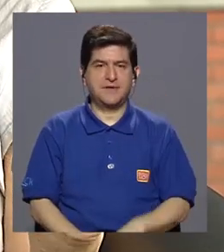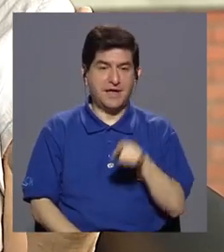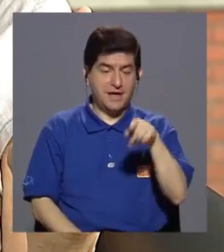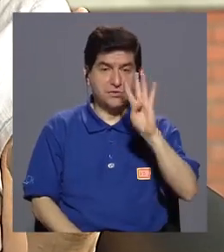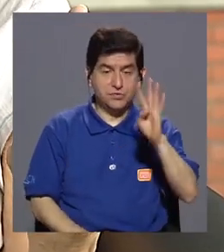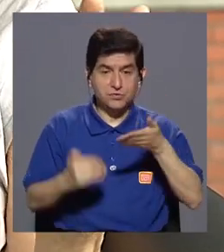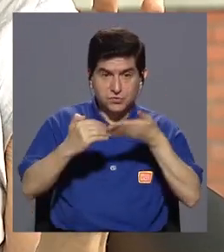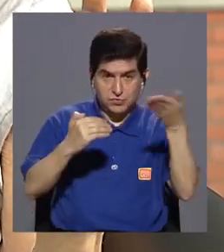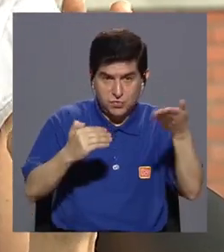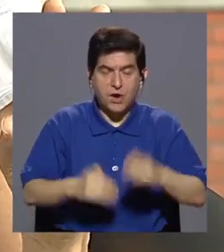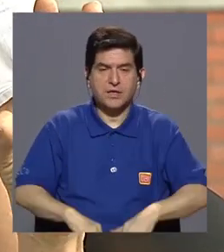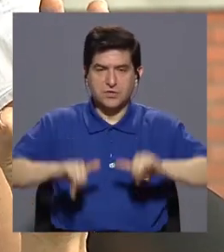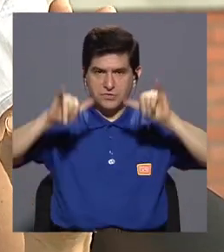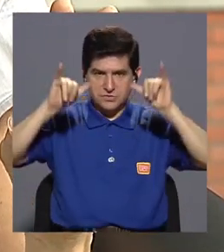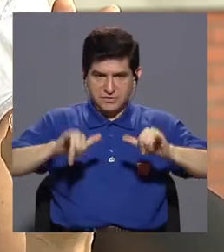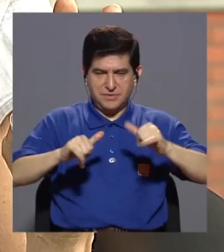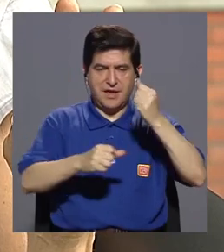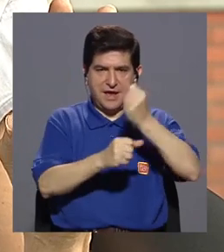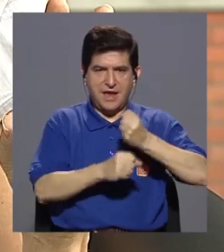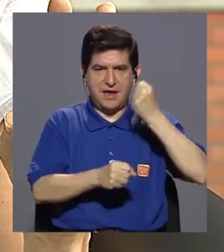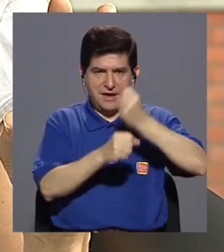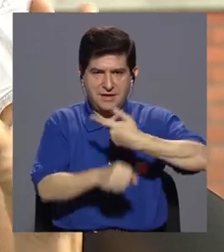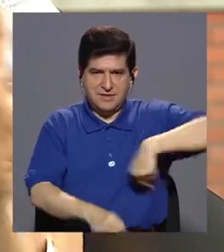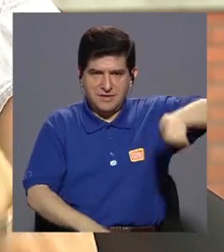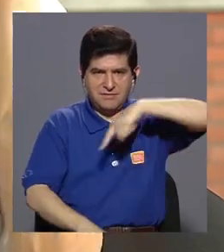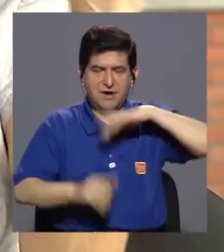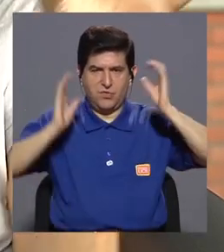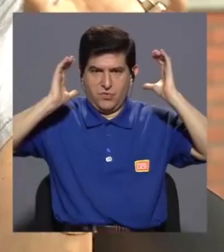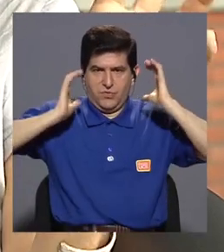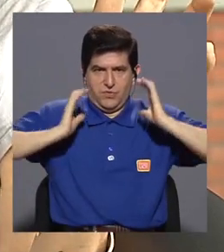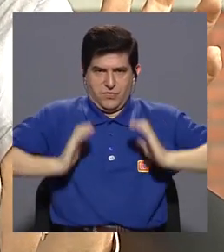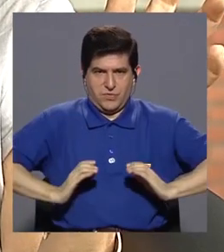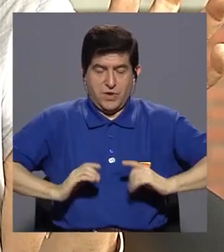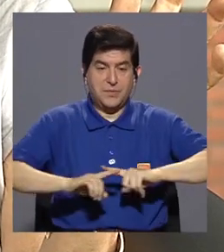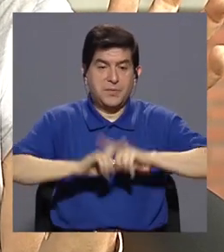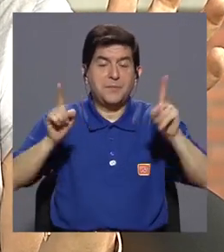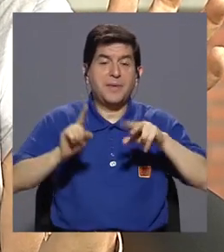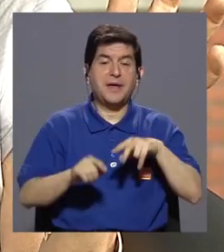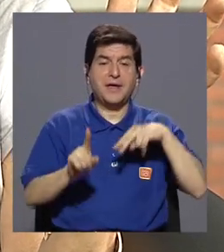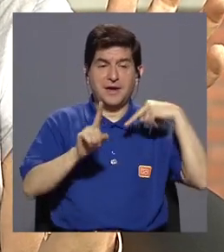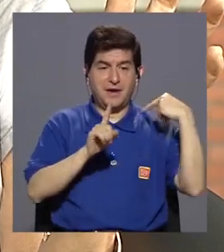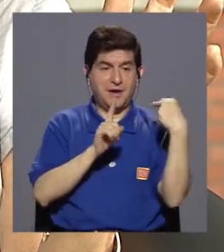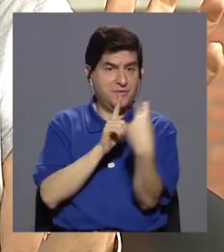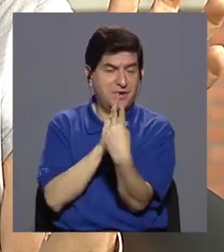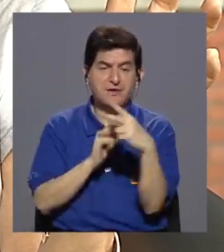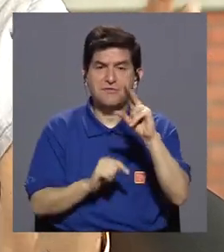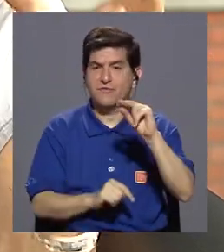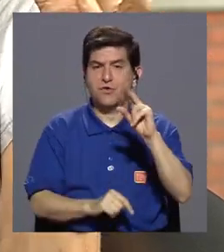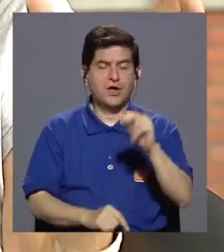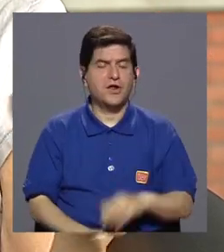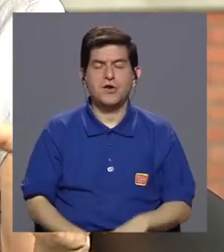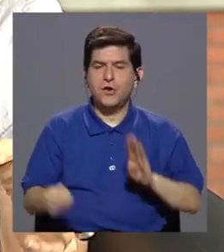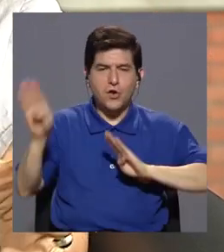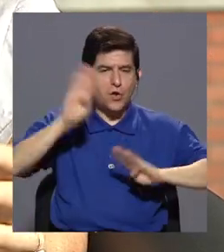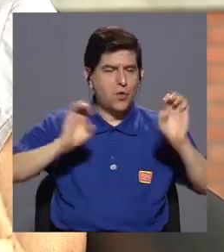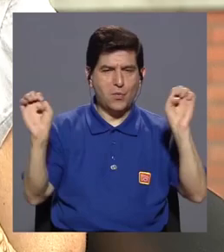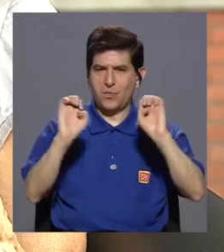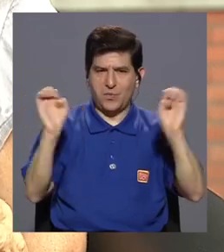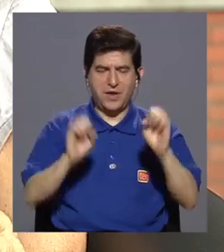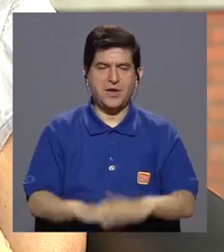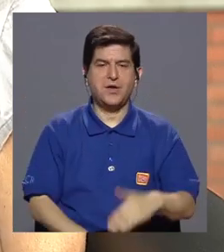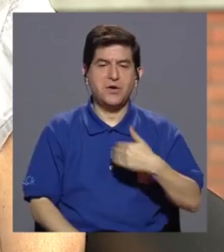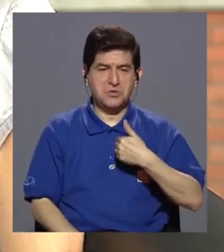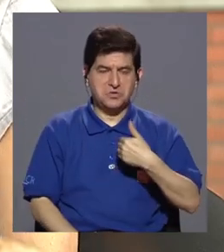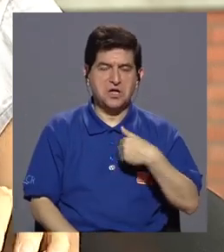presentes en el trabajo que hacemos con el cuerpo, solo que el enfoque no es exactamente el de bioenergética, sino que tomamos estos